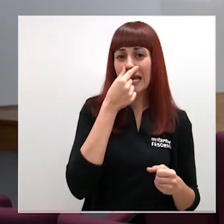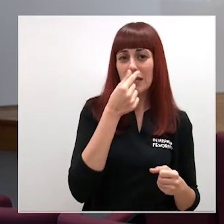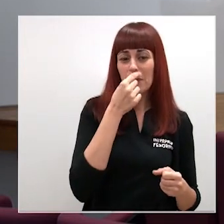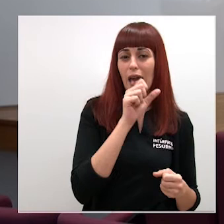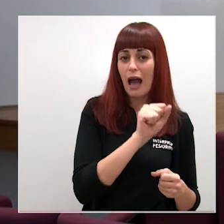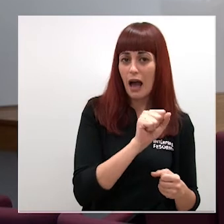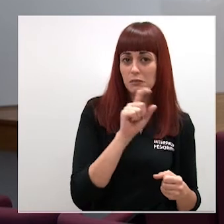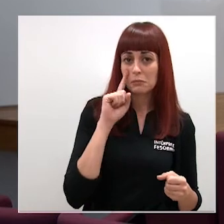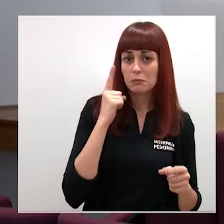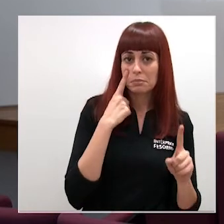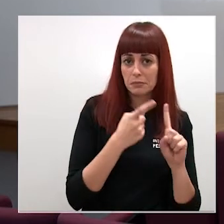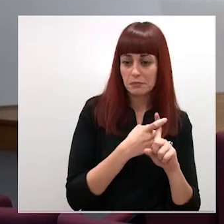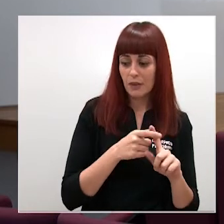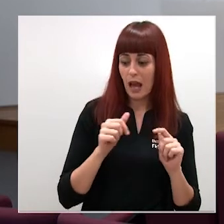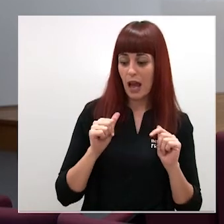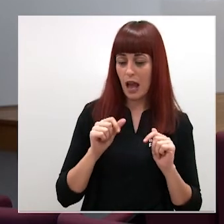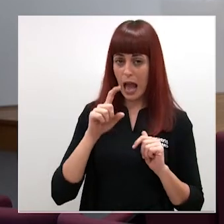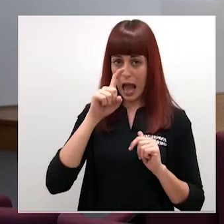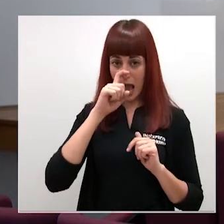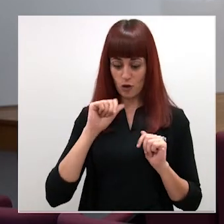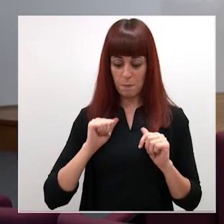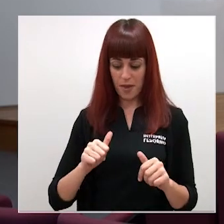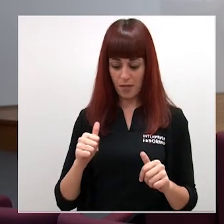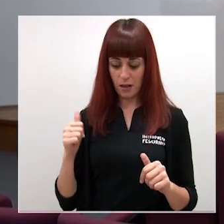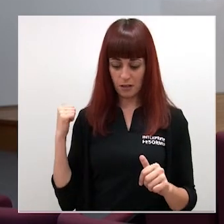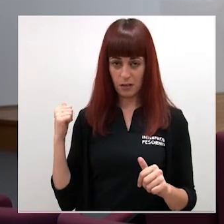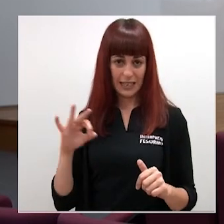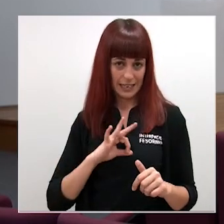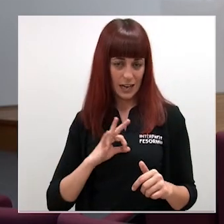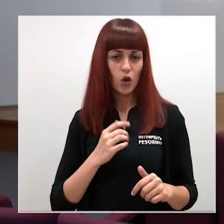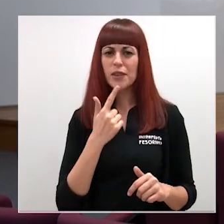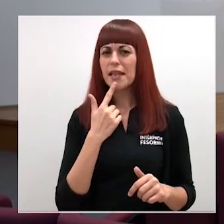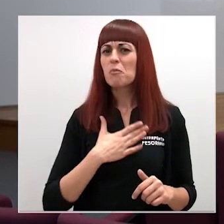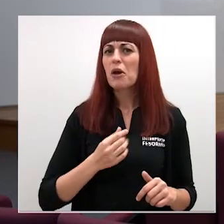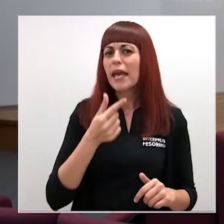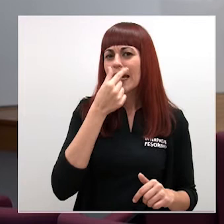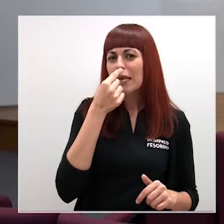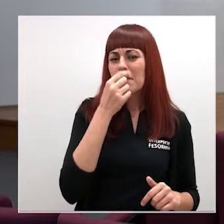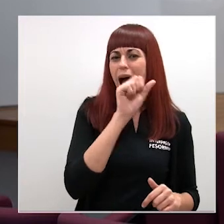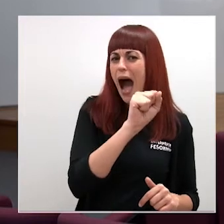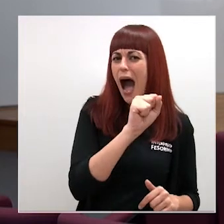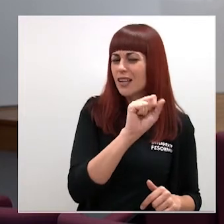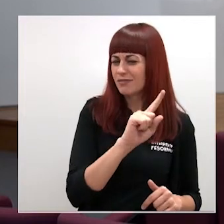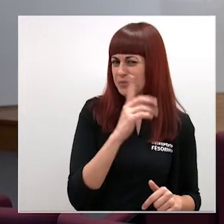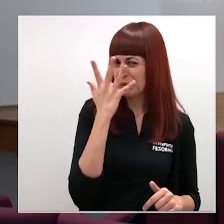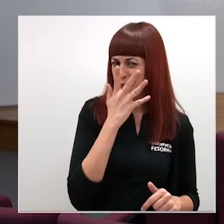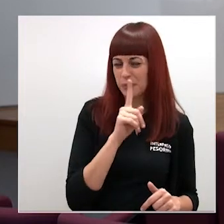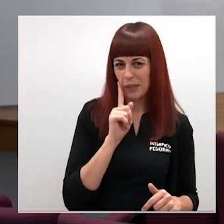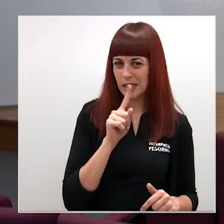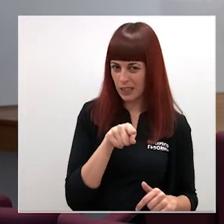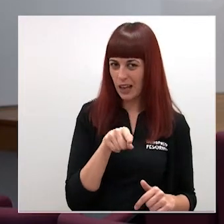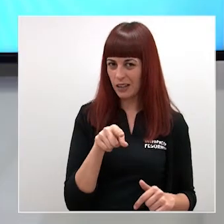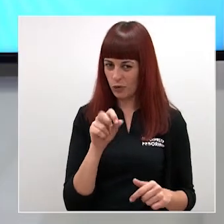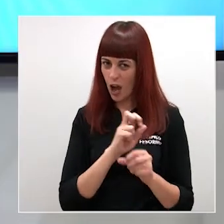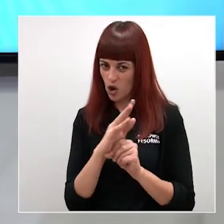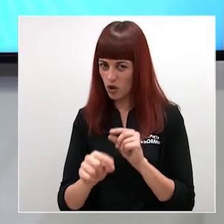principios de año de gripe perdón a principios de año fueran casos de coronavirus a esos casos se les hará el test de anticuerpos